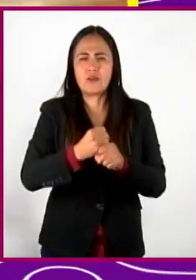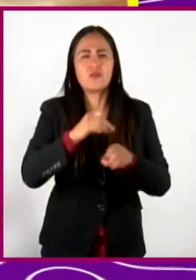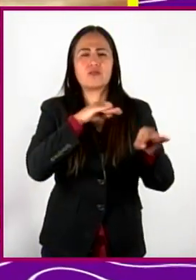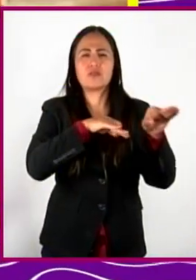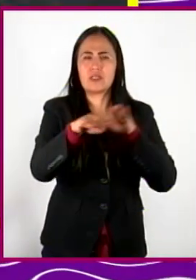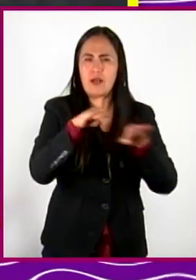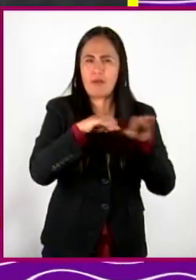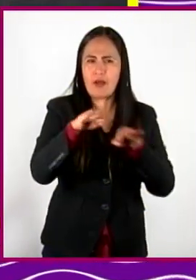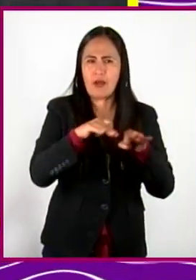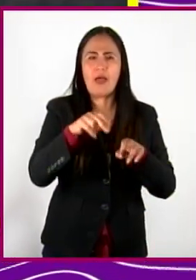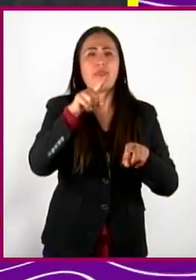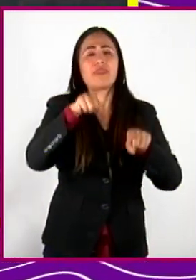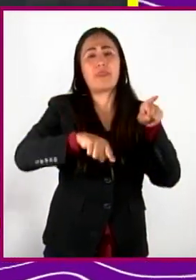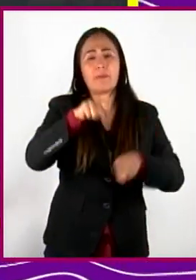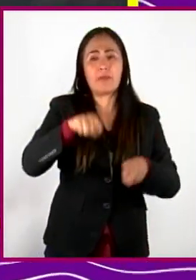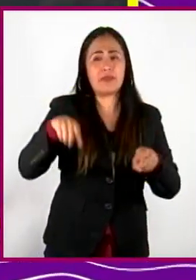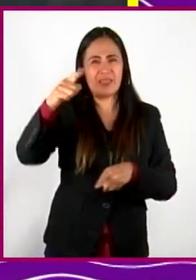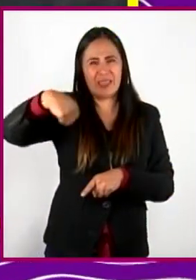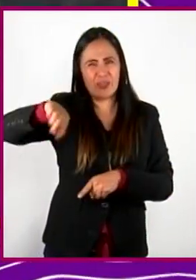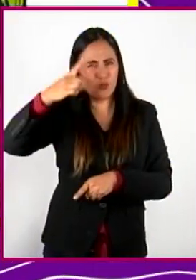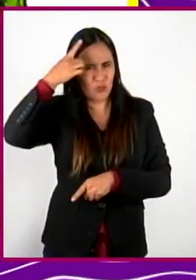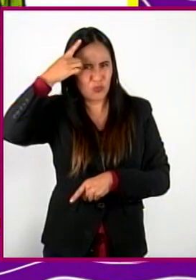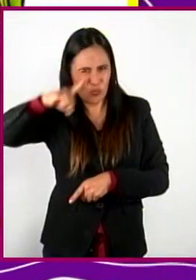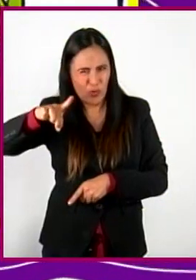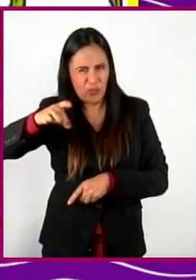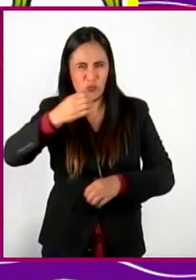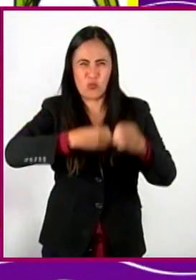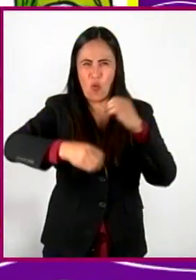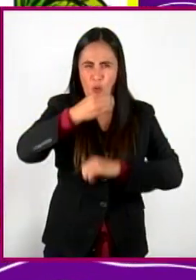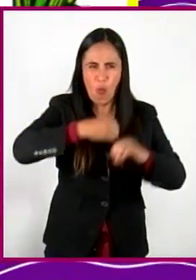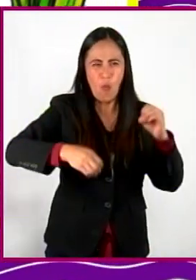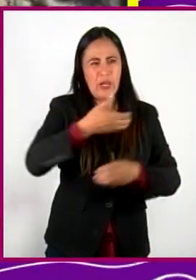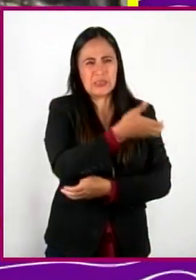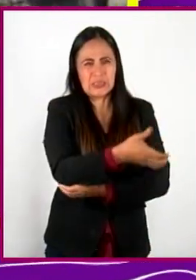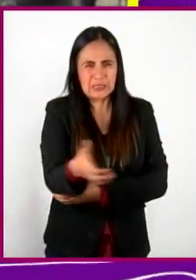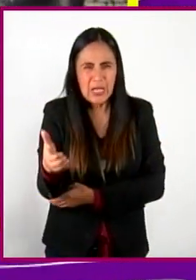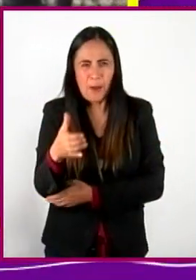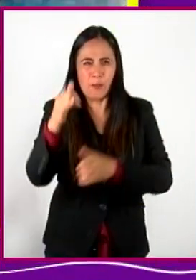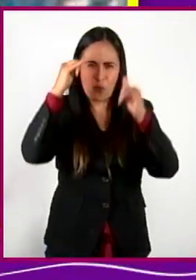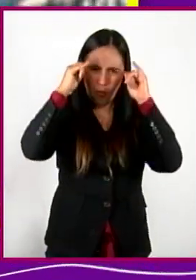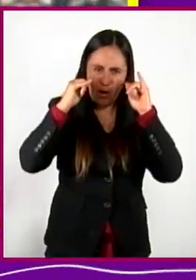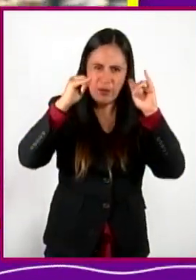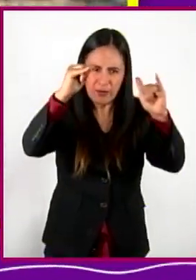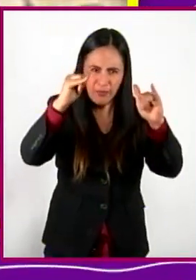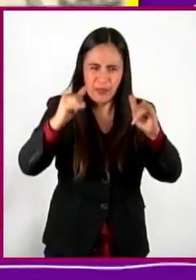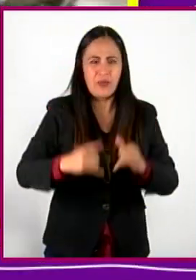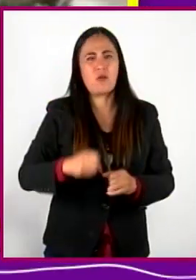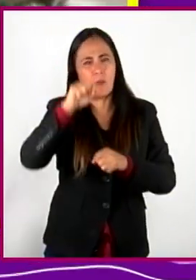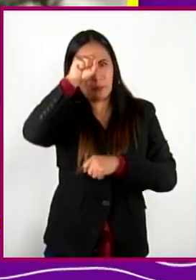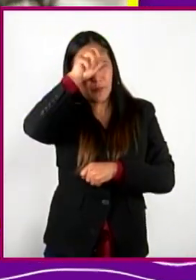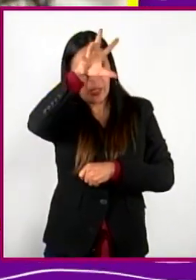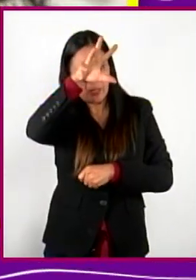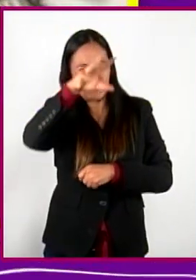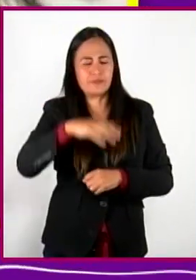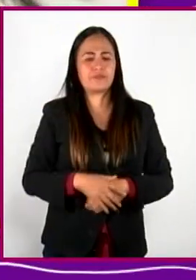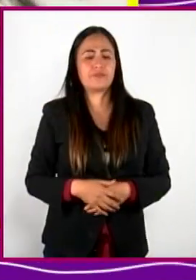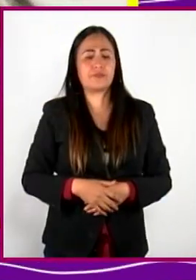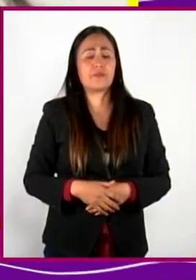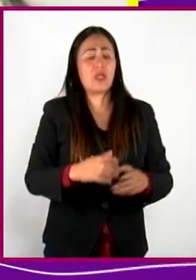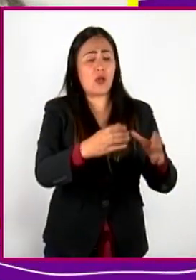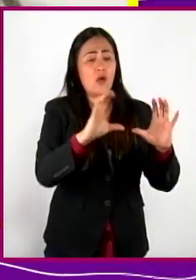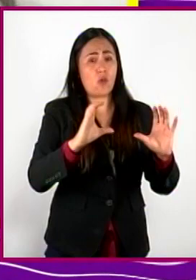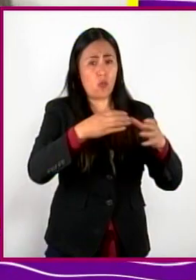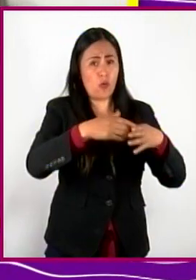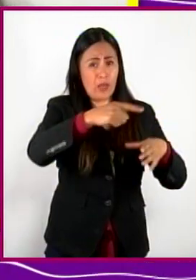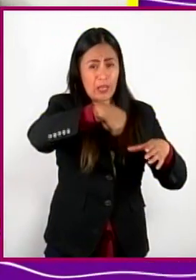de las necesidades de los dueños de las obras, de los agricultores, ganaderos y mineros. Y aunque los indígenas